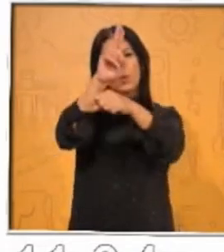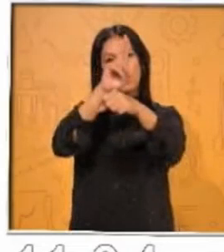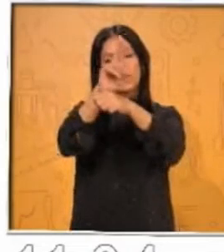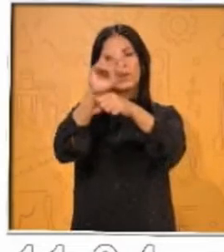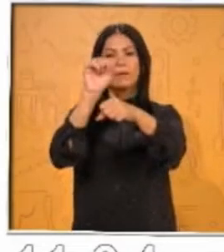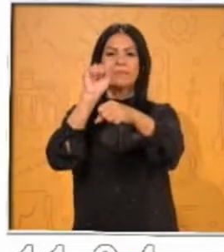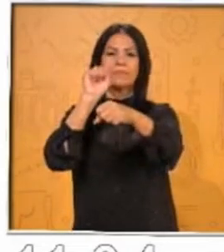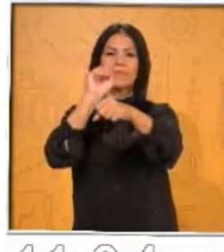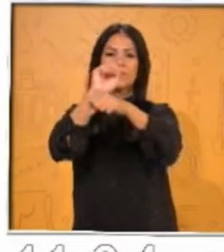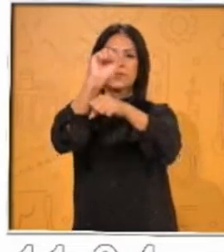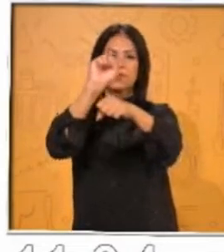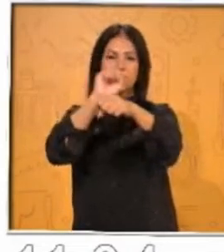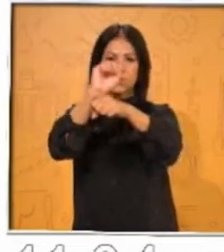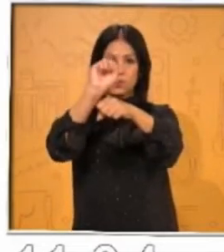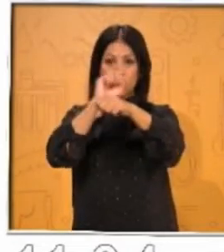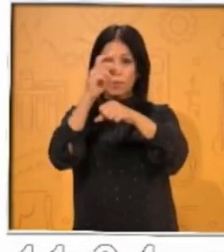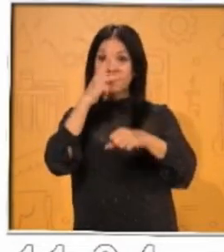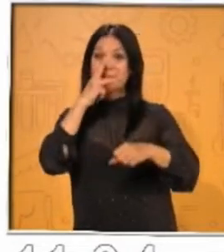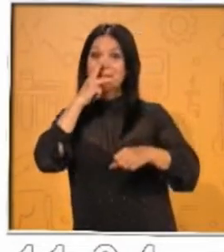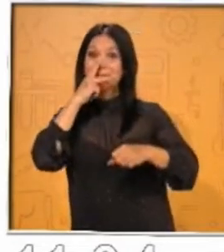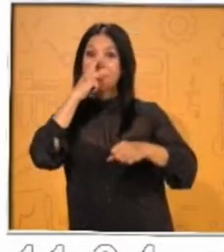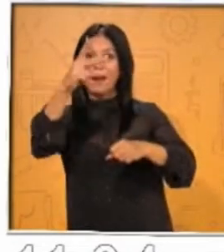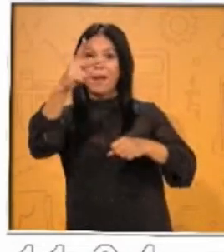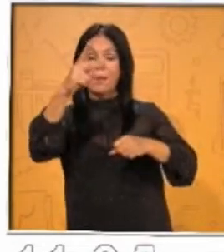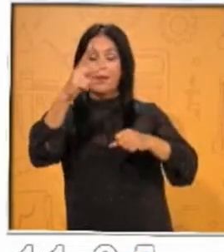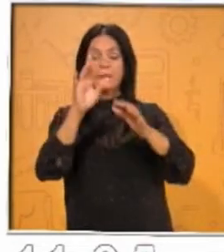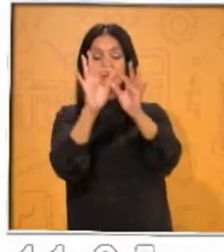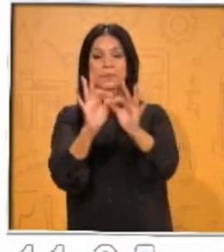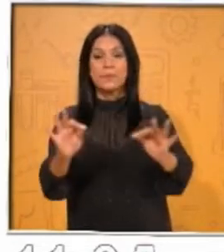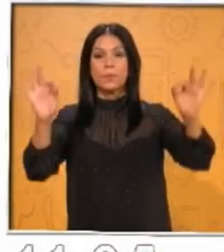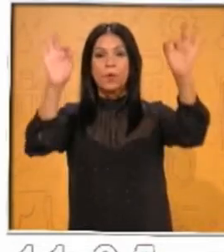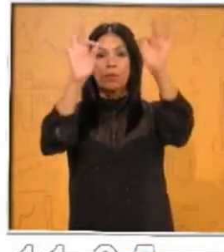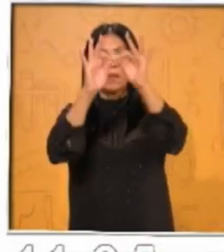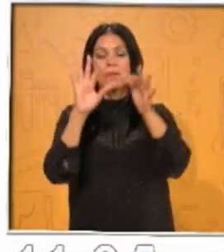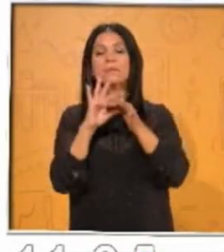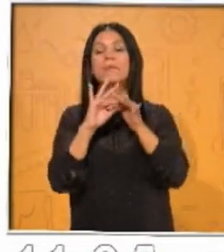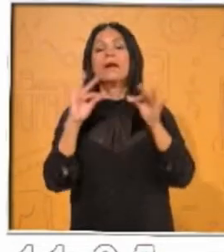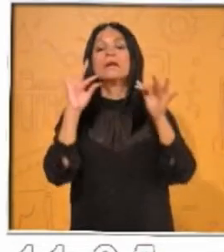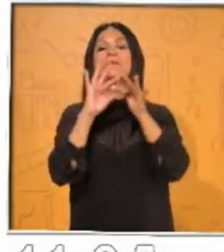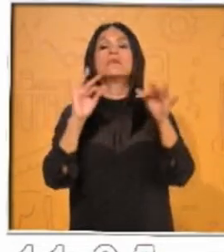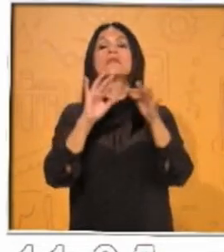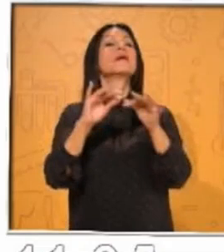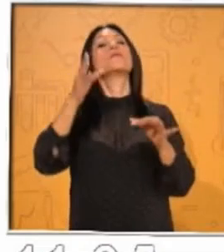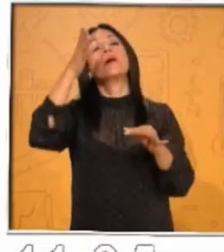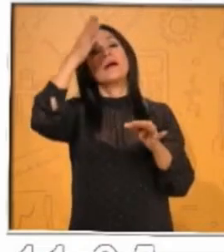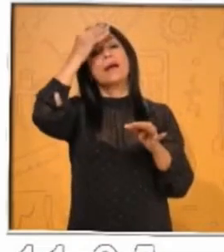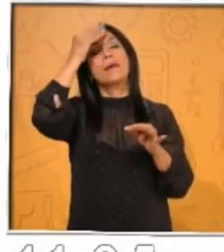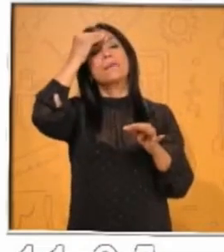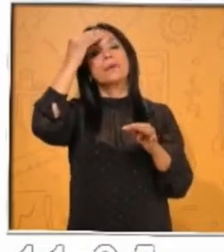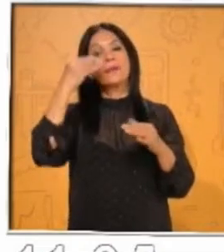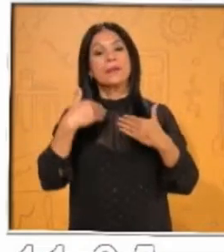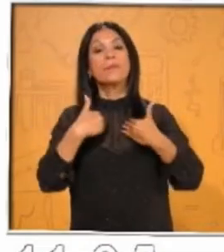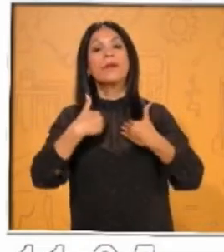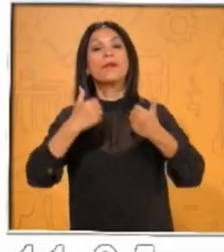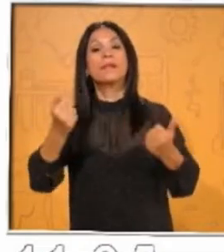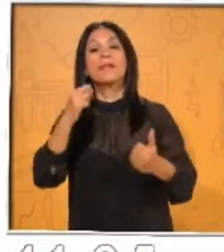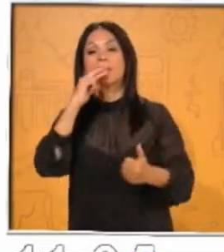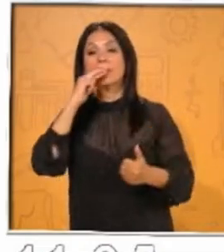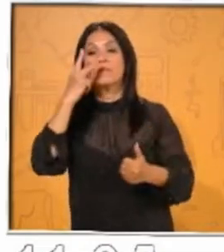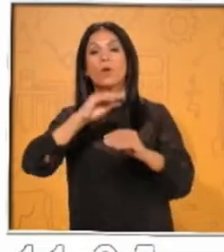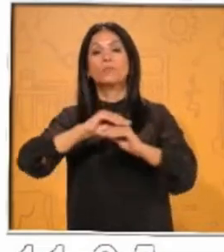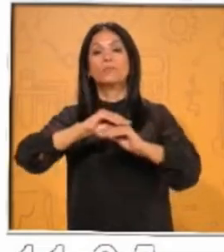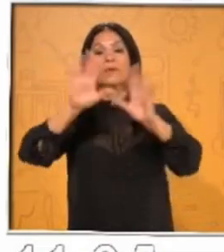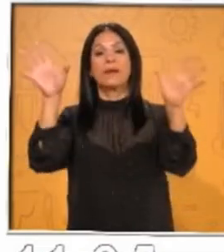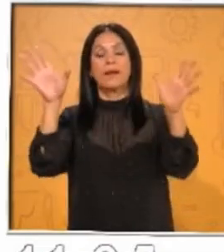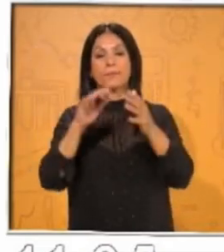que pues cada objeto de imán tiene que ser polos opuestos. Sur, norte, sí